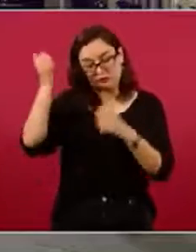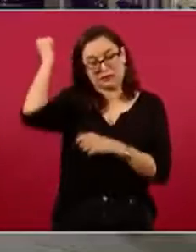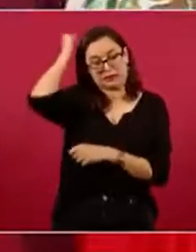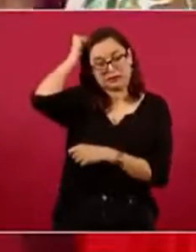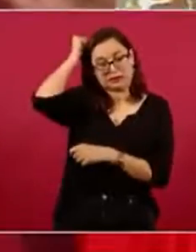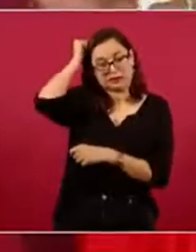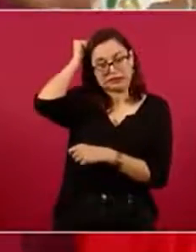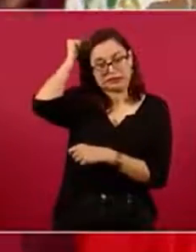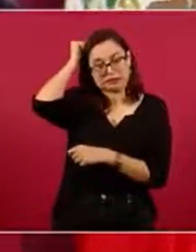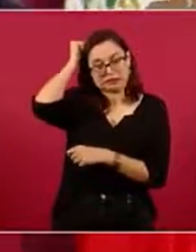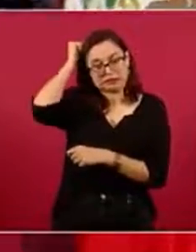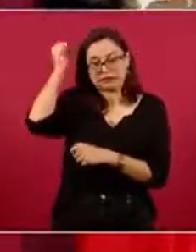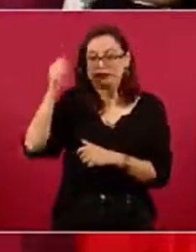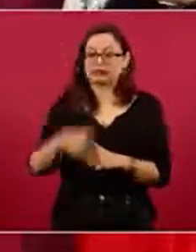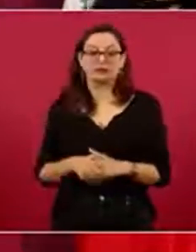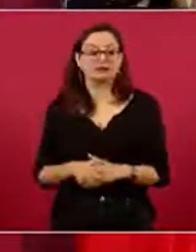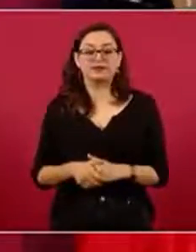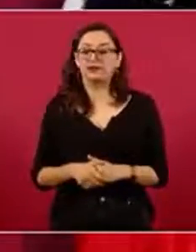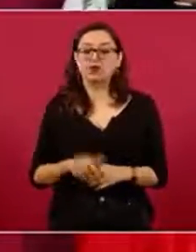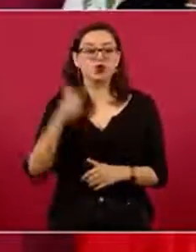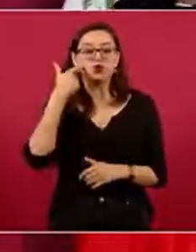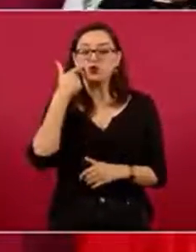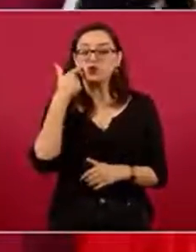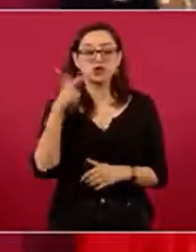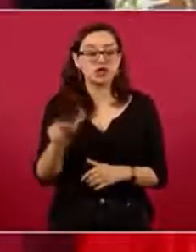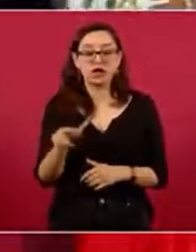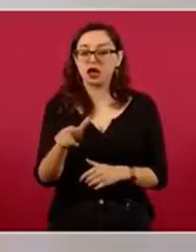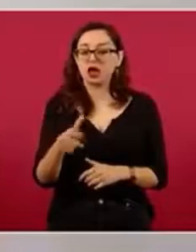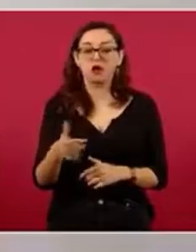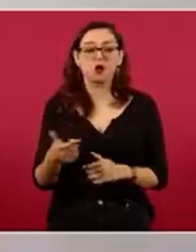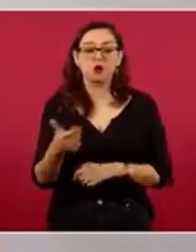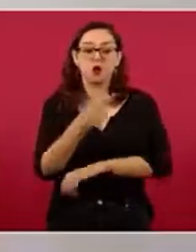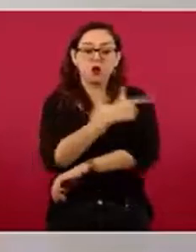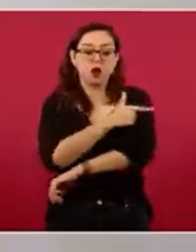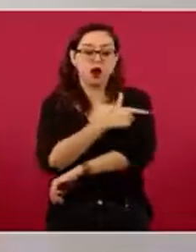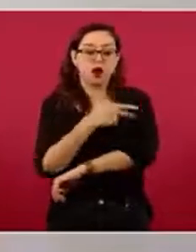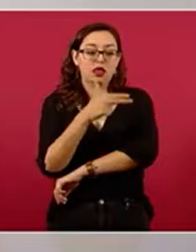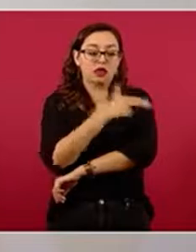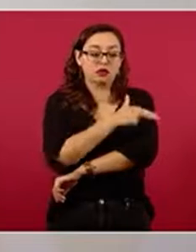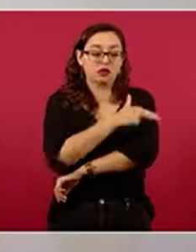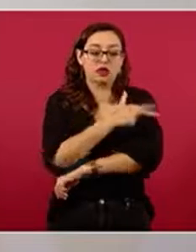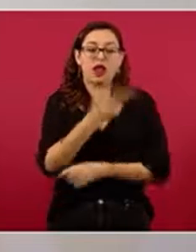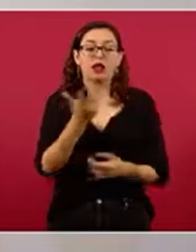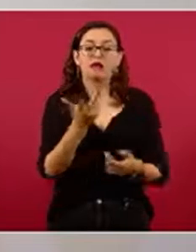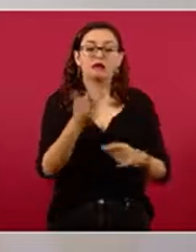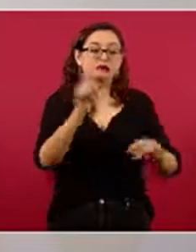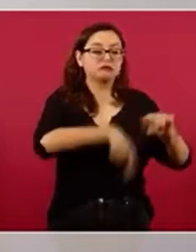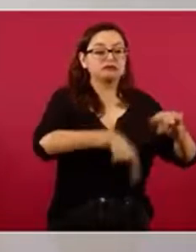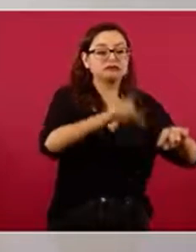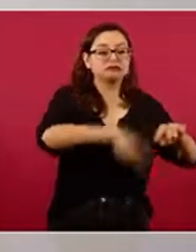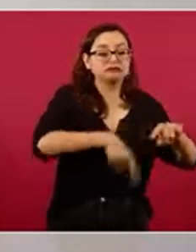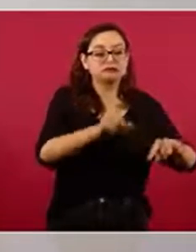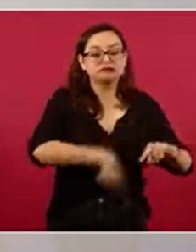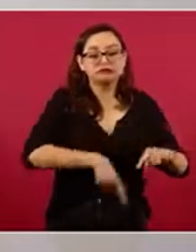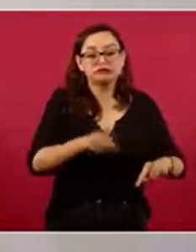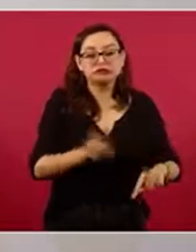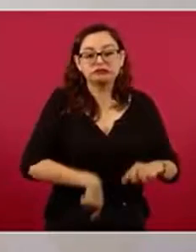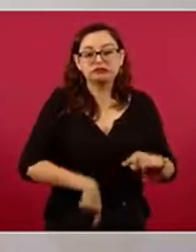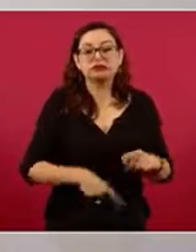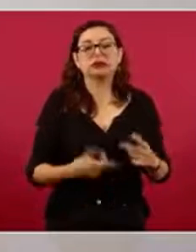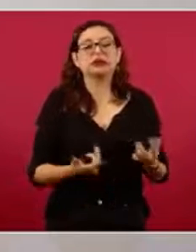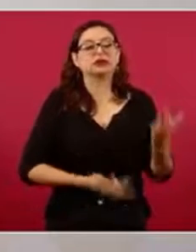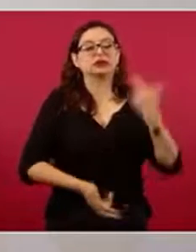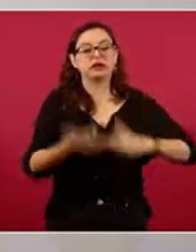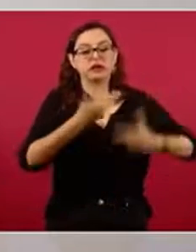y ya volvió la Guardia Nacional ahora a gobernación, así como estaba antes.